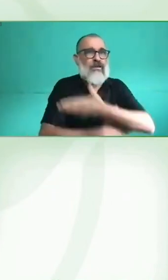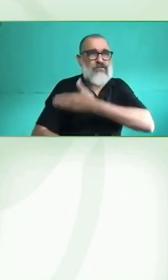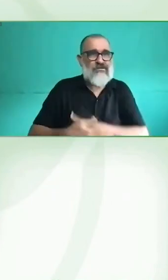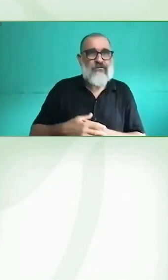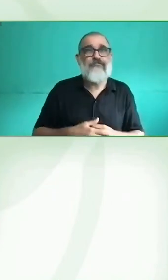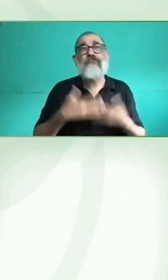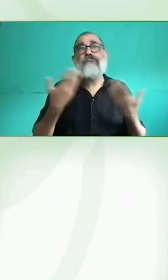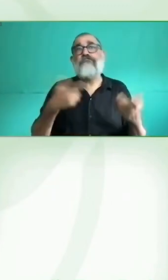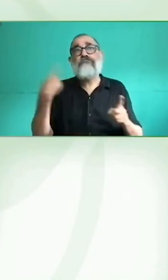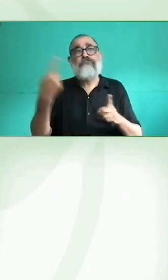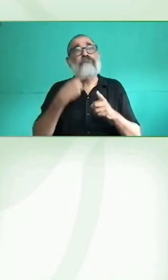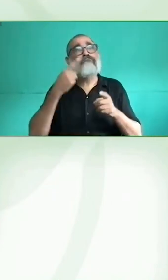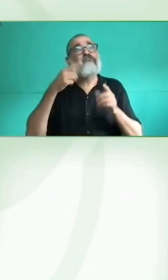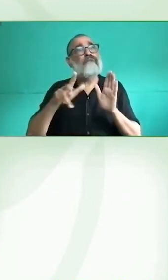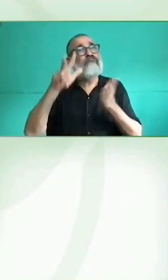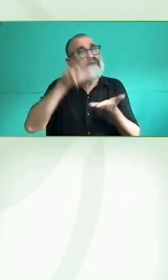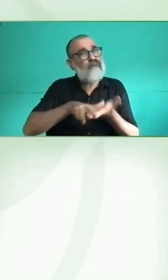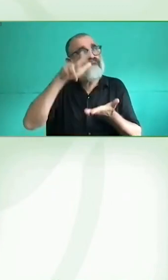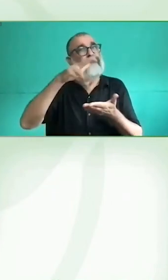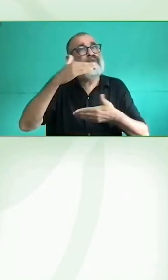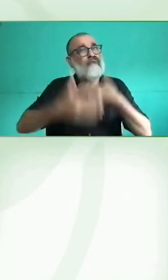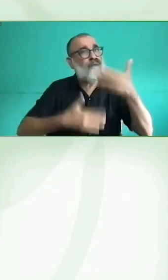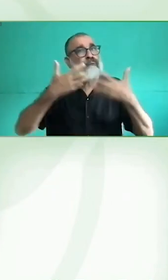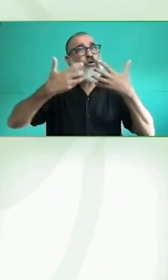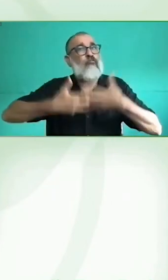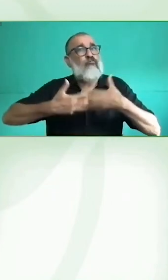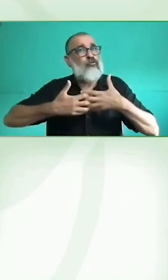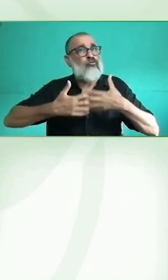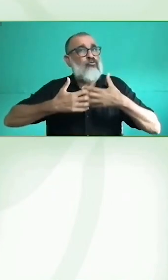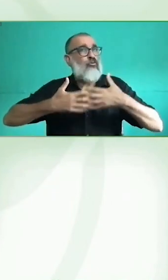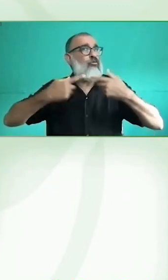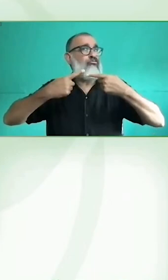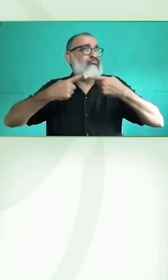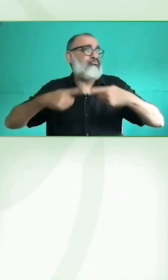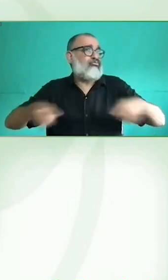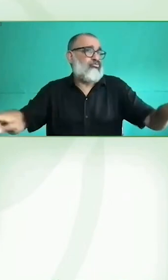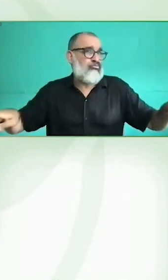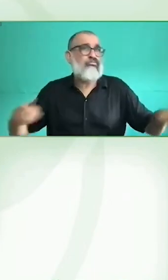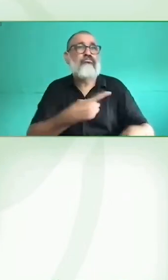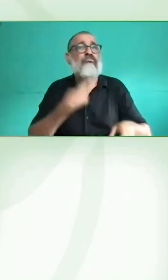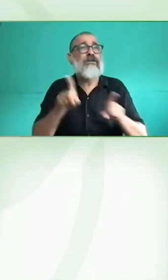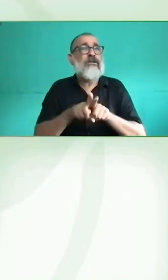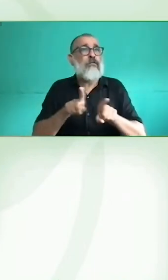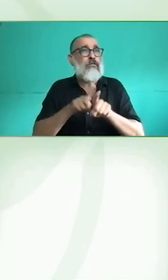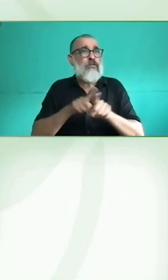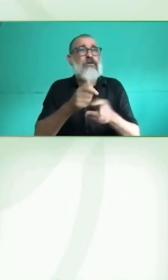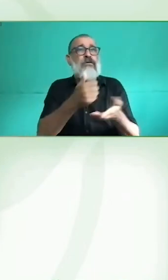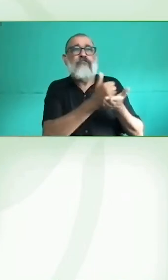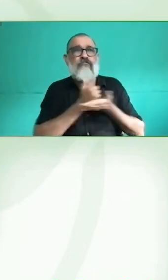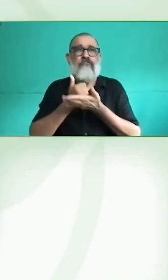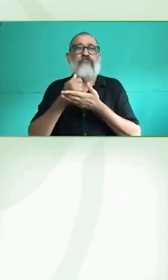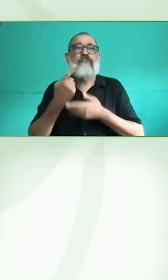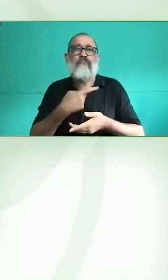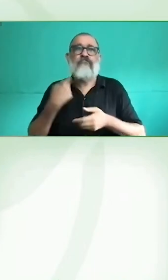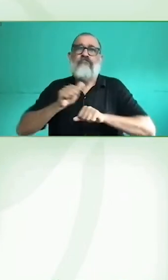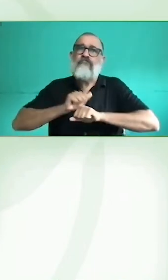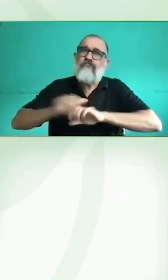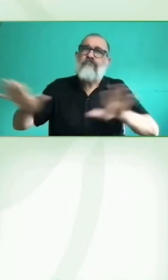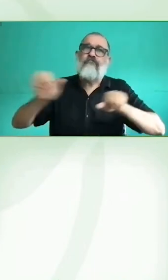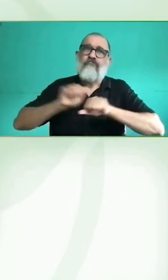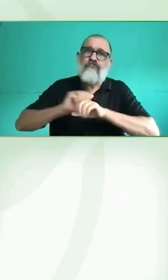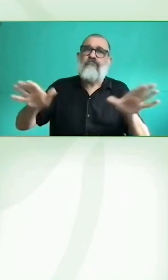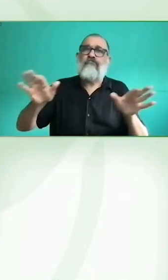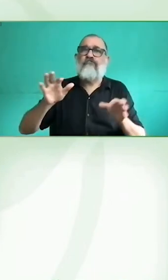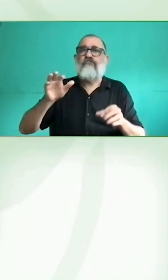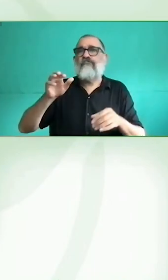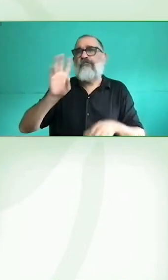que se puede visitar a través de la página web, de manera que las personas tengan una mejor idea de qué productos pueden resultarles útiles para cumplir